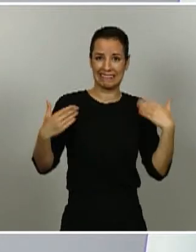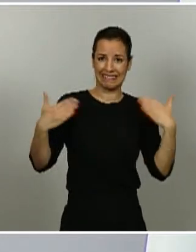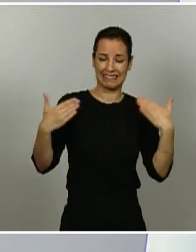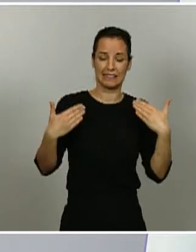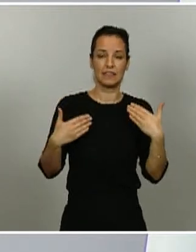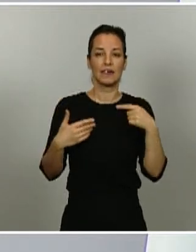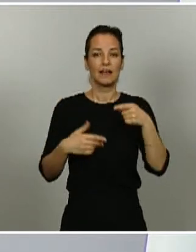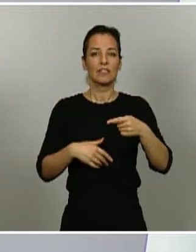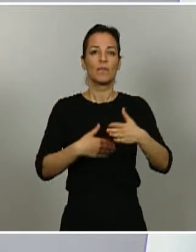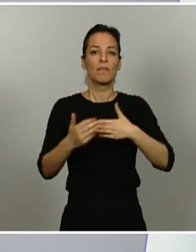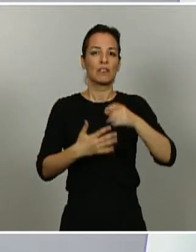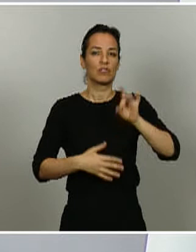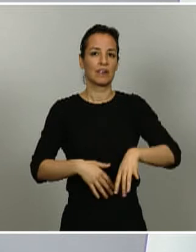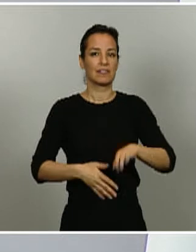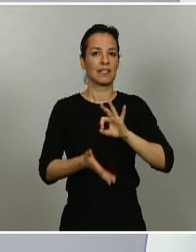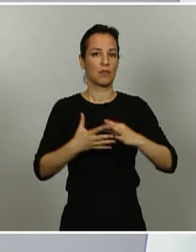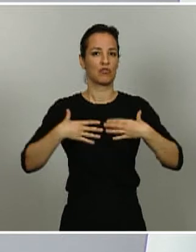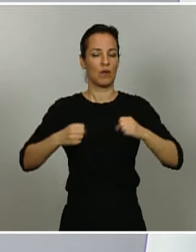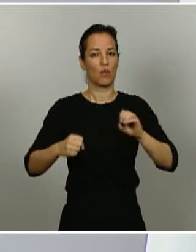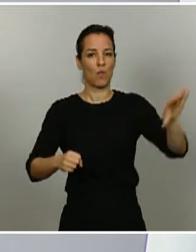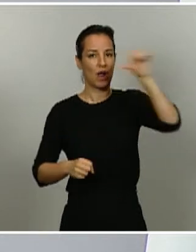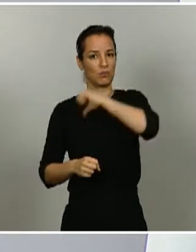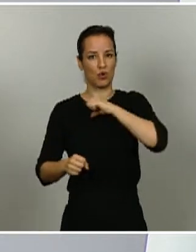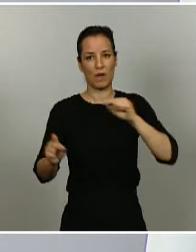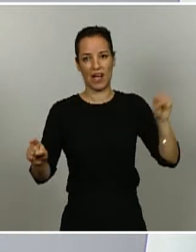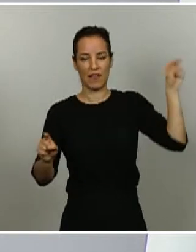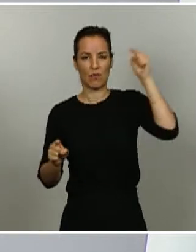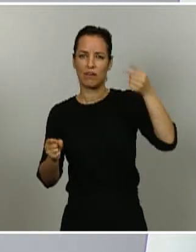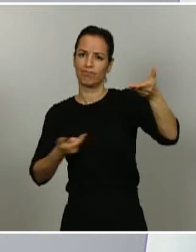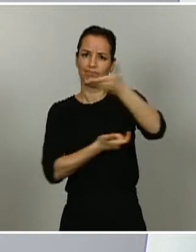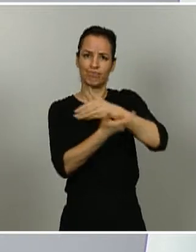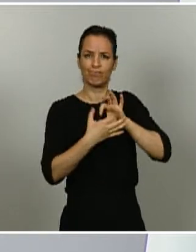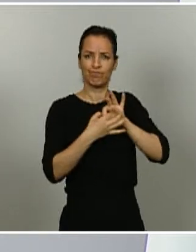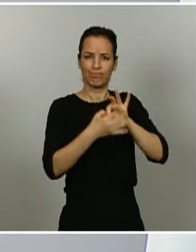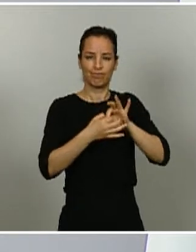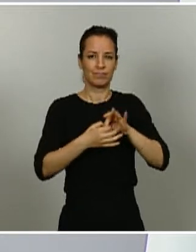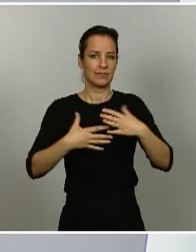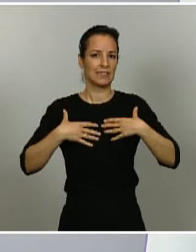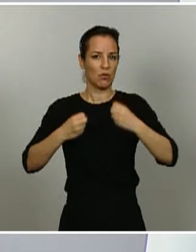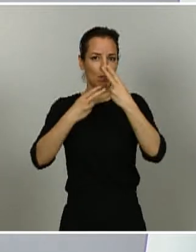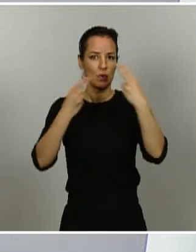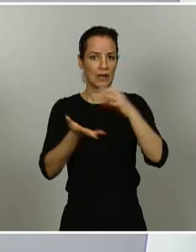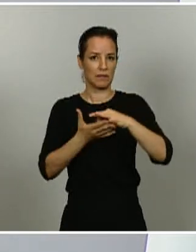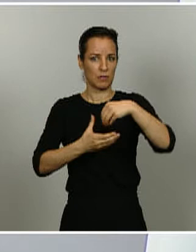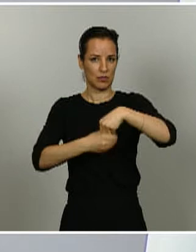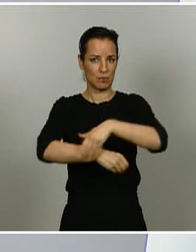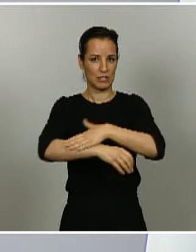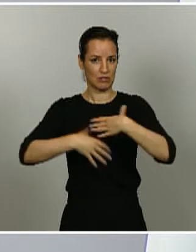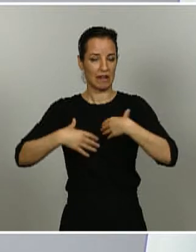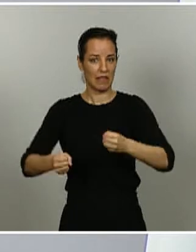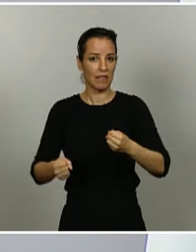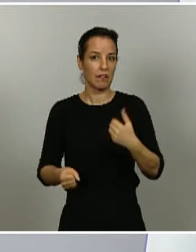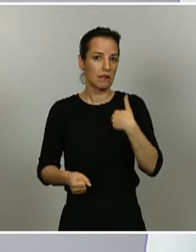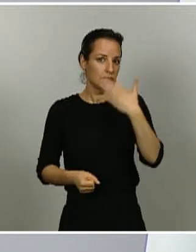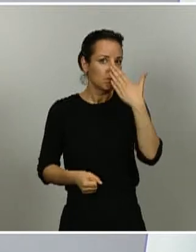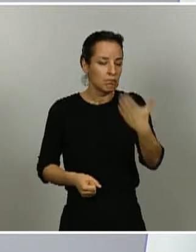salud de cada comunidad autónoma en colaboración estrecha con los servicios de salud pública del Ministerio de Sanidad y la verdad es que yo lo que puedo decirles es